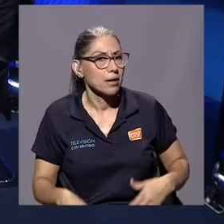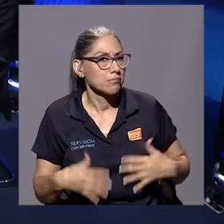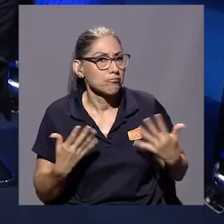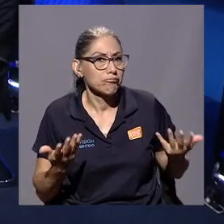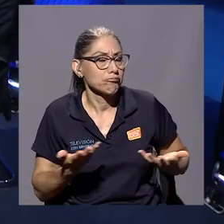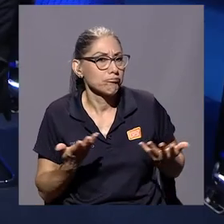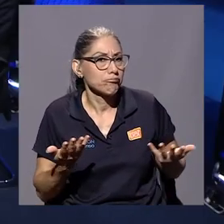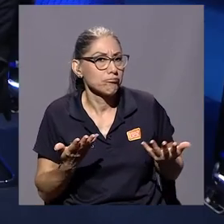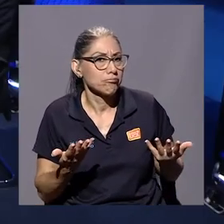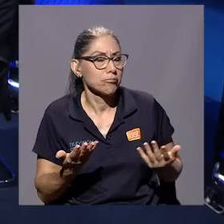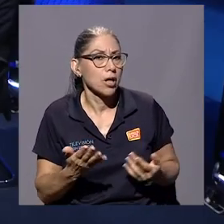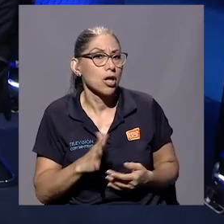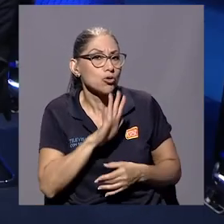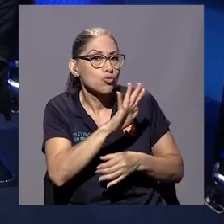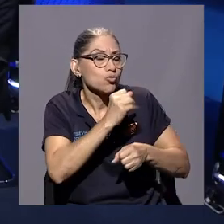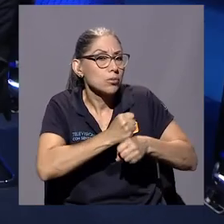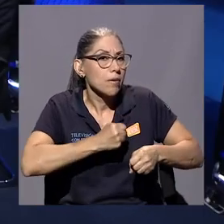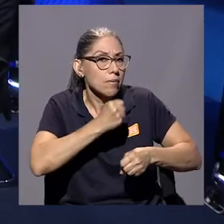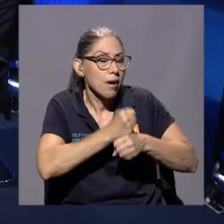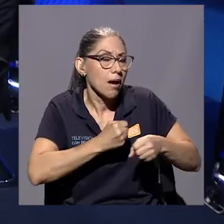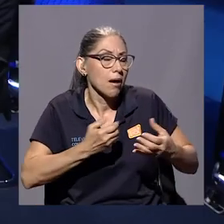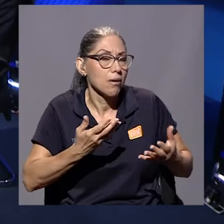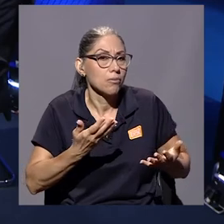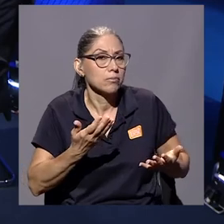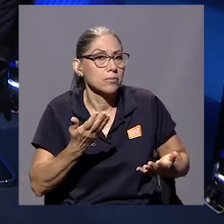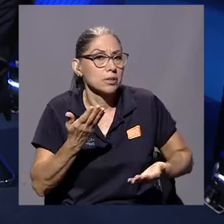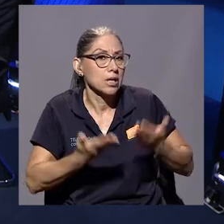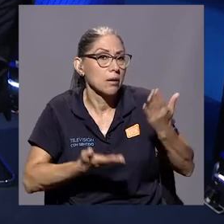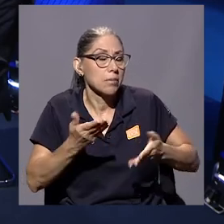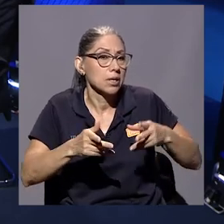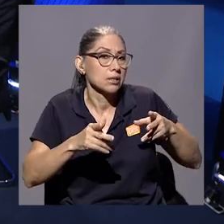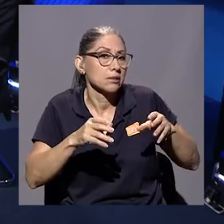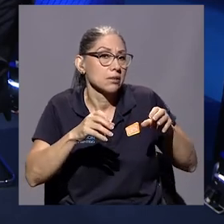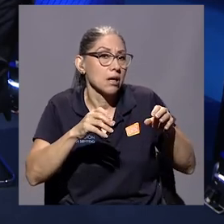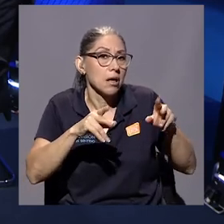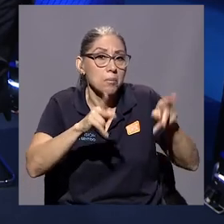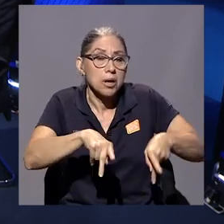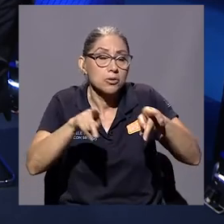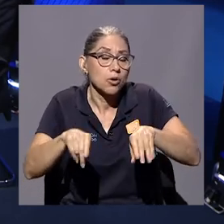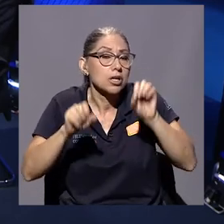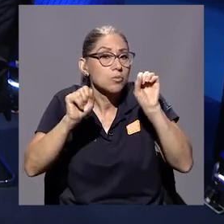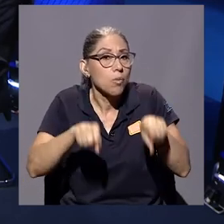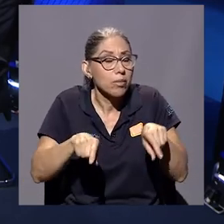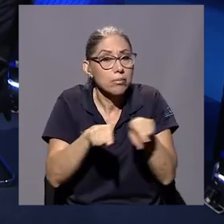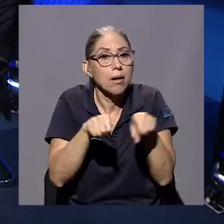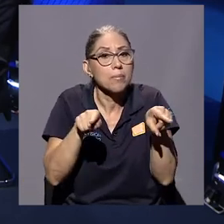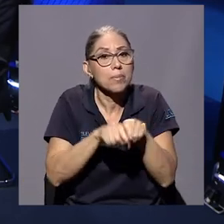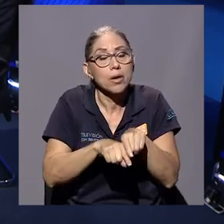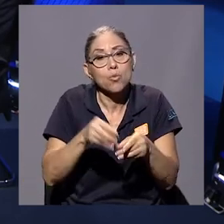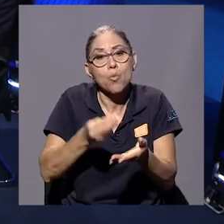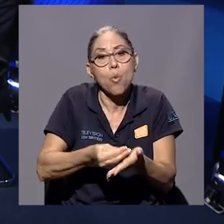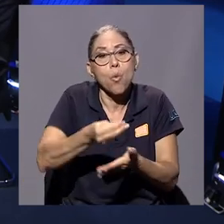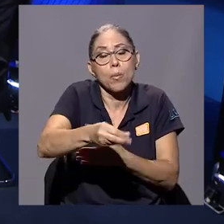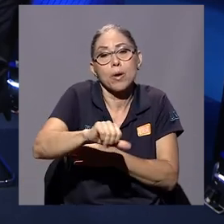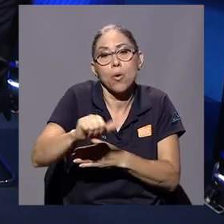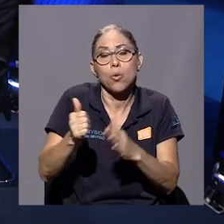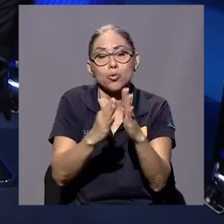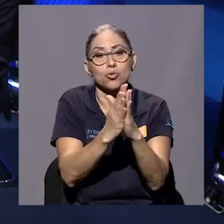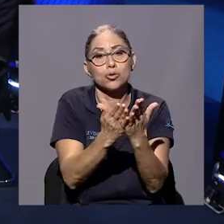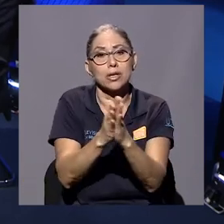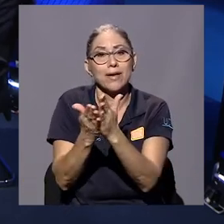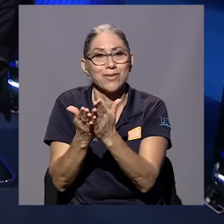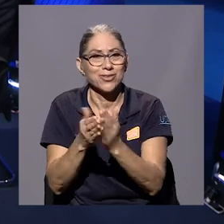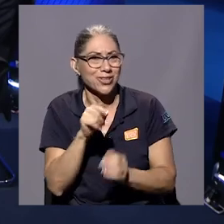este trabajo que usted viene haciendo también podrían de repente tener acceso a otros textos de ese modelo